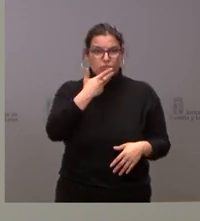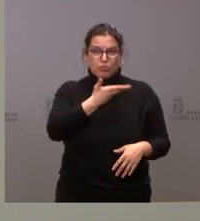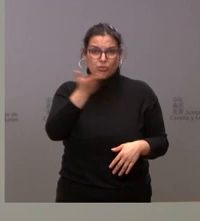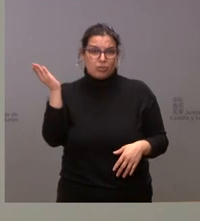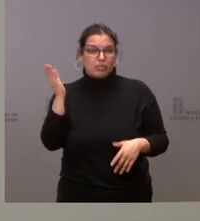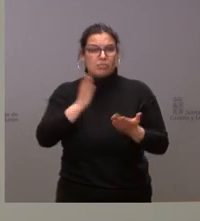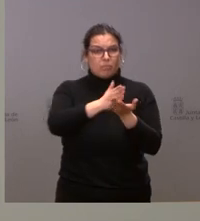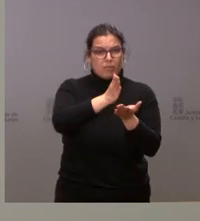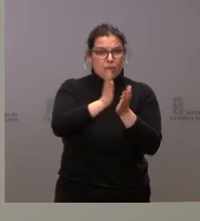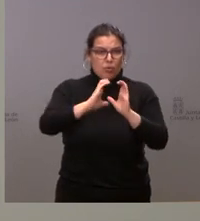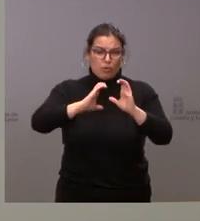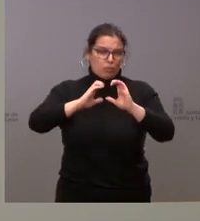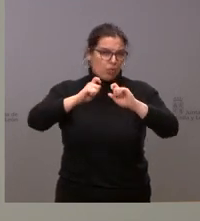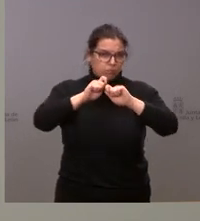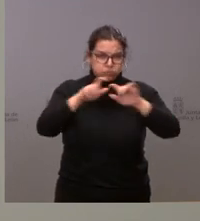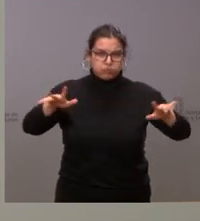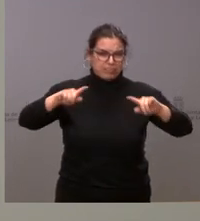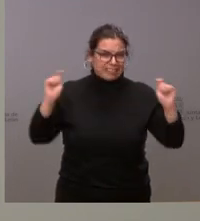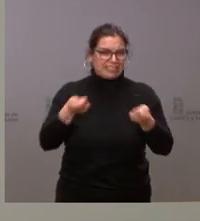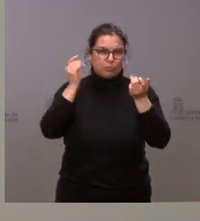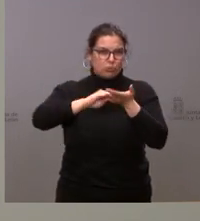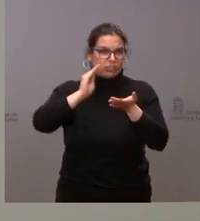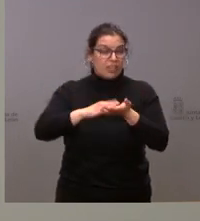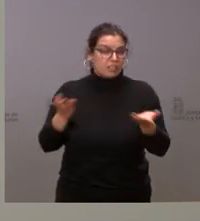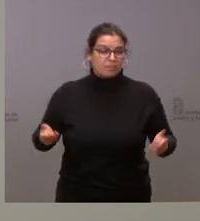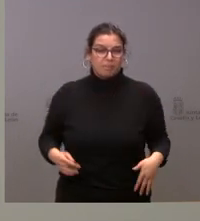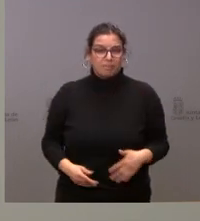comunicación han reiterado en muchísimas ocasiones al conjunto de la población.